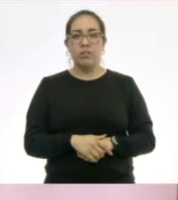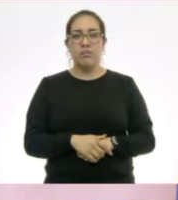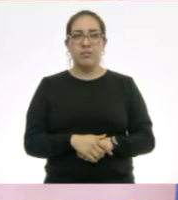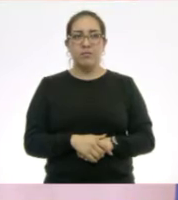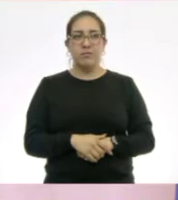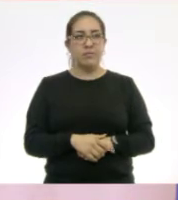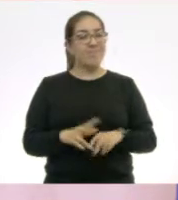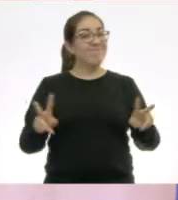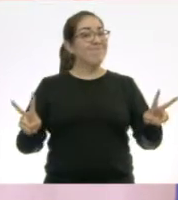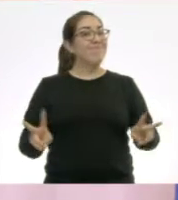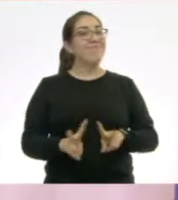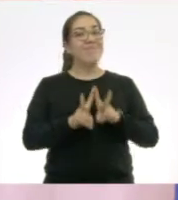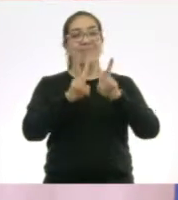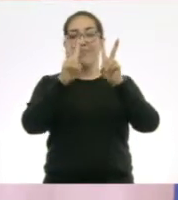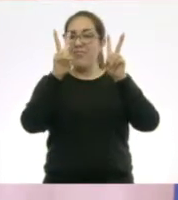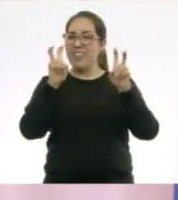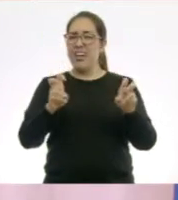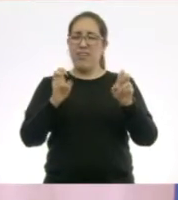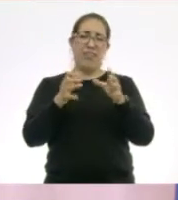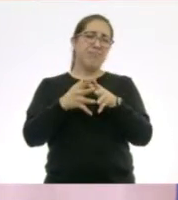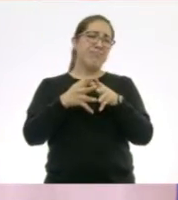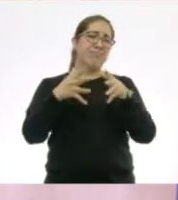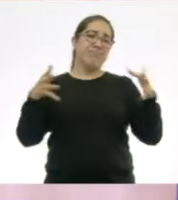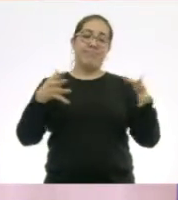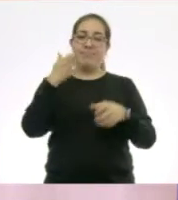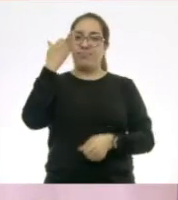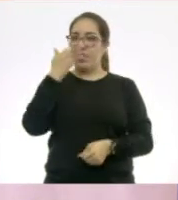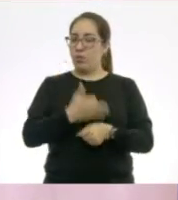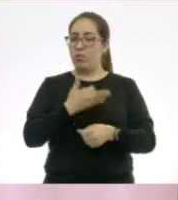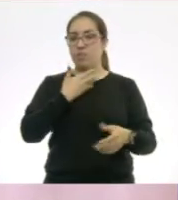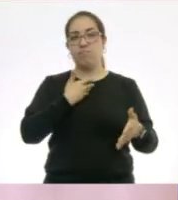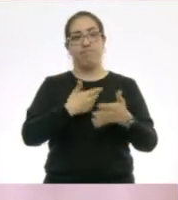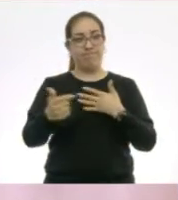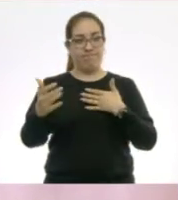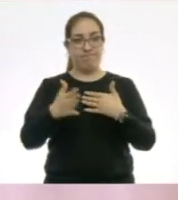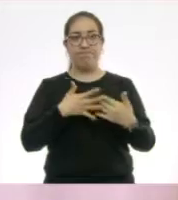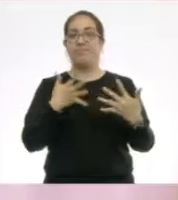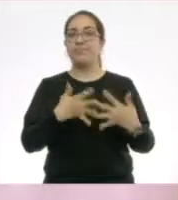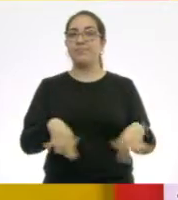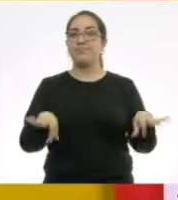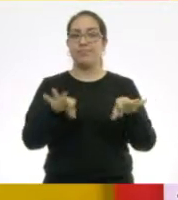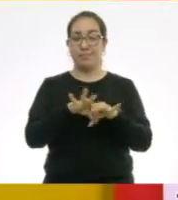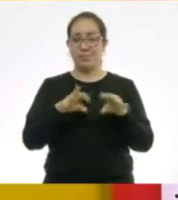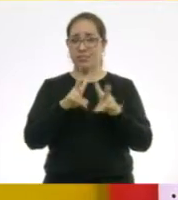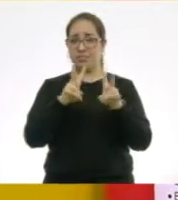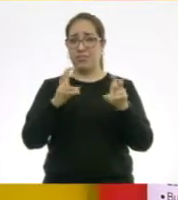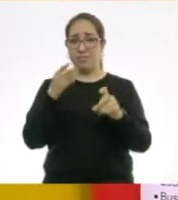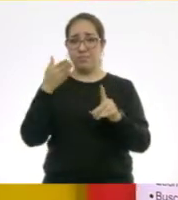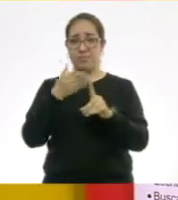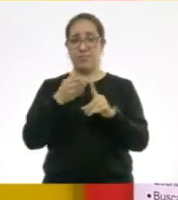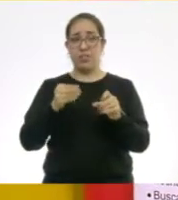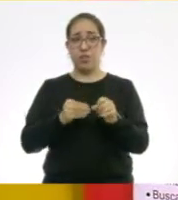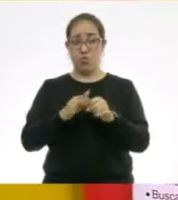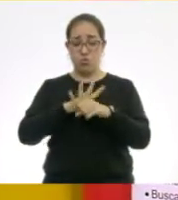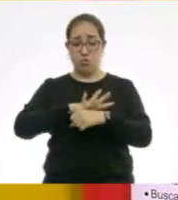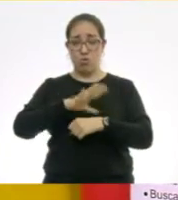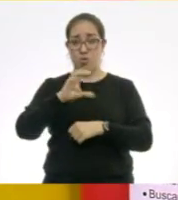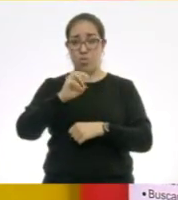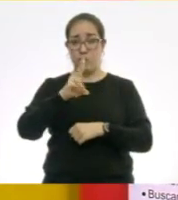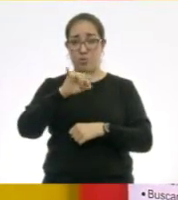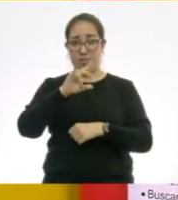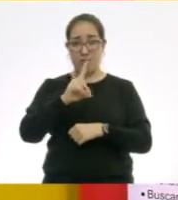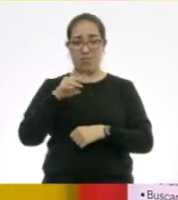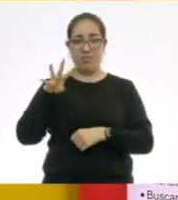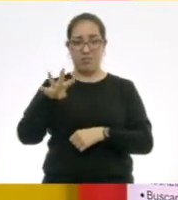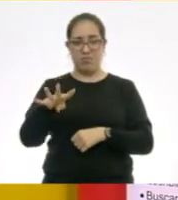Un tema muy actual. Totalmente actual. Mira qué inteligente. Yo creo que como todos los niños